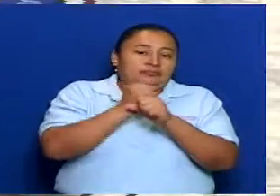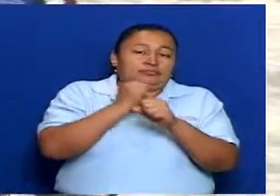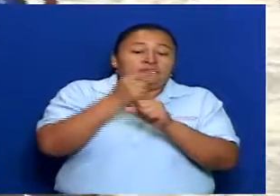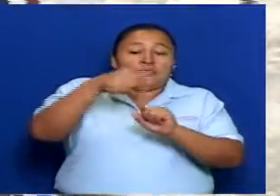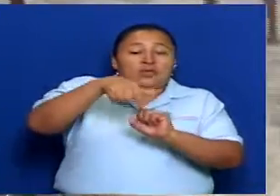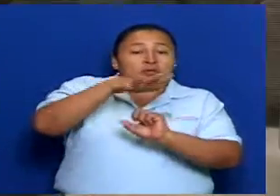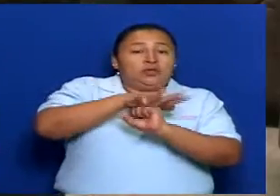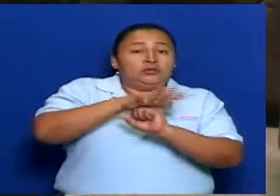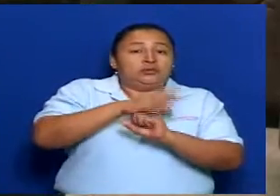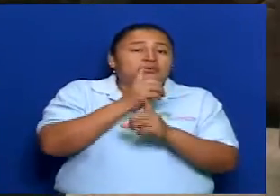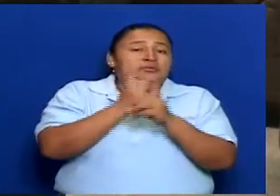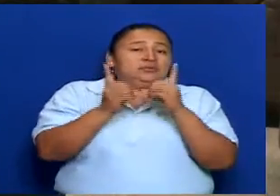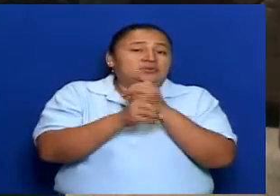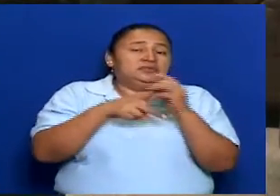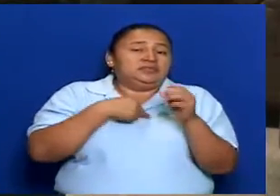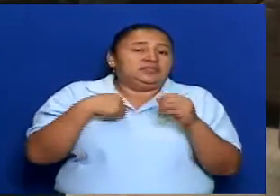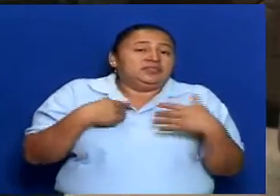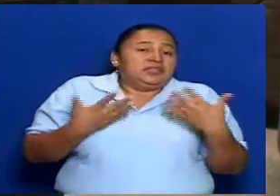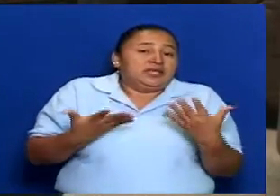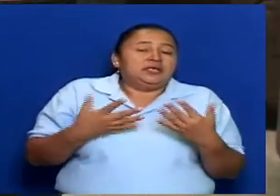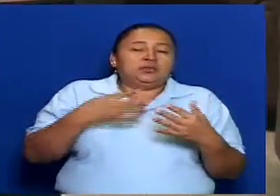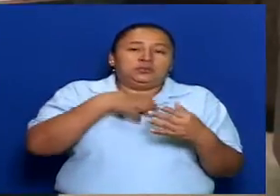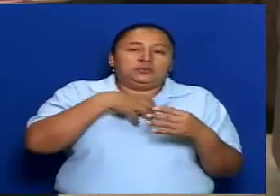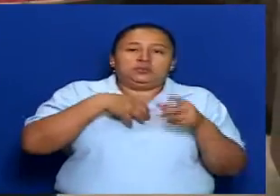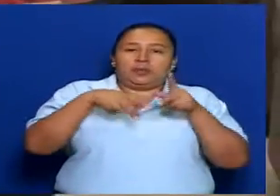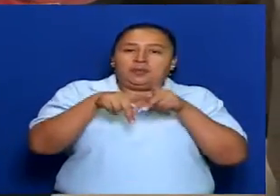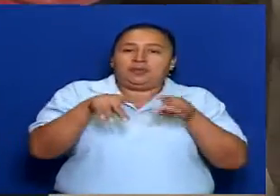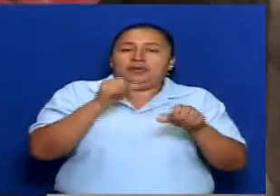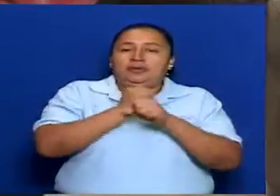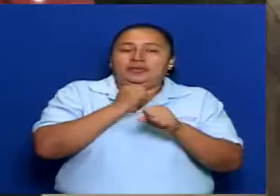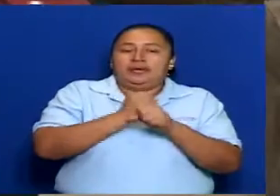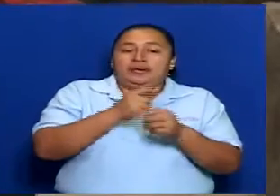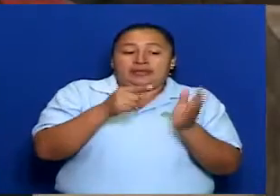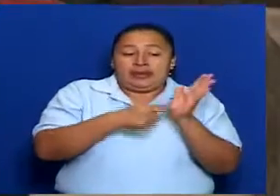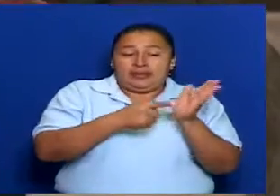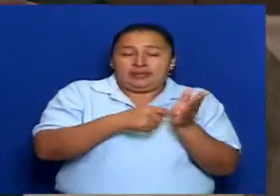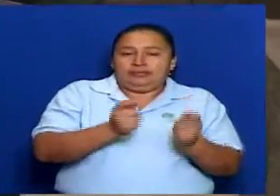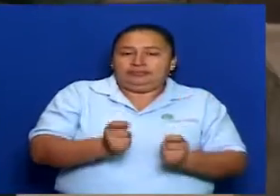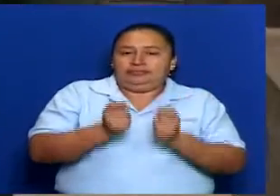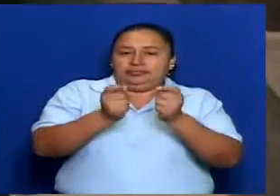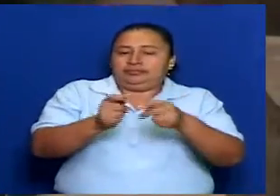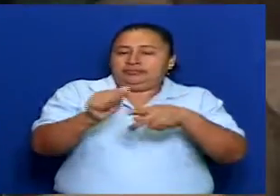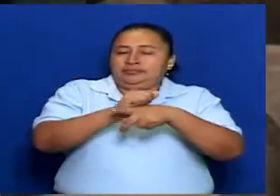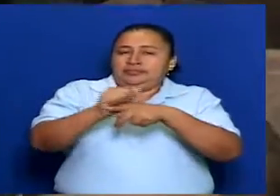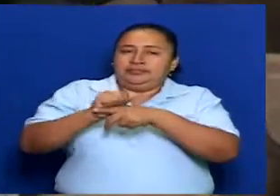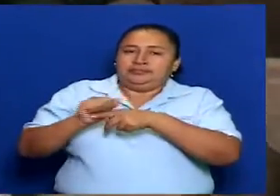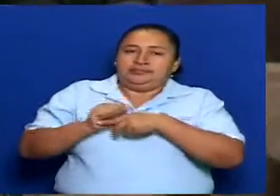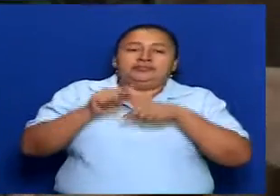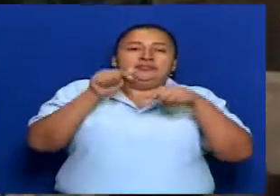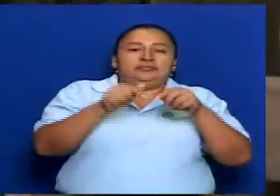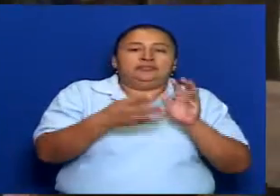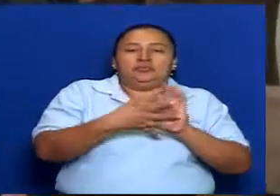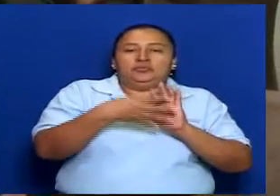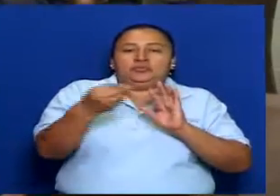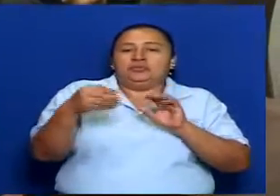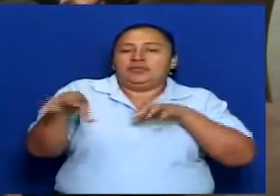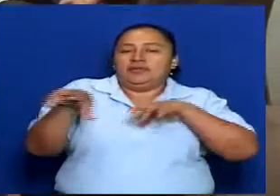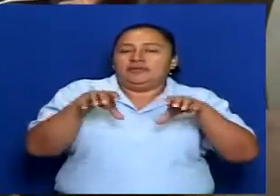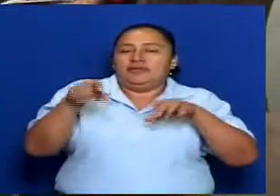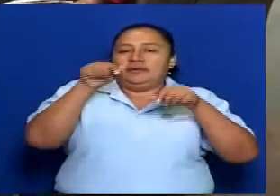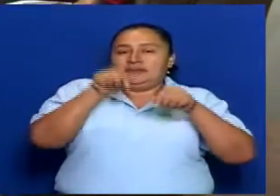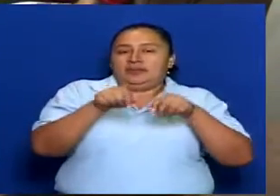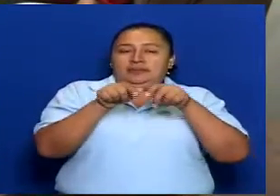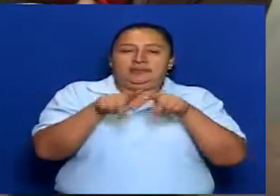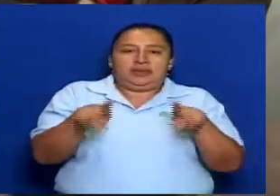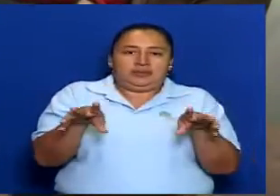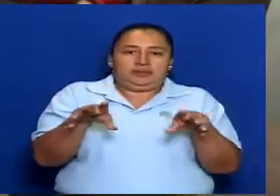entonces, la comisión, gran parte de su plan de trabajo de este año tiene que verse con lo que son las acciones. Y